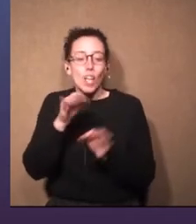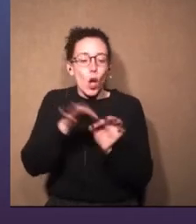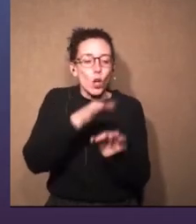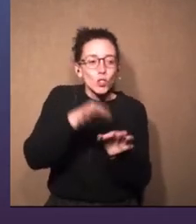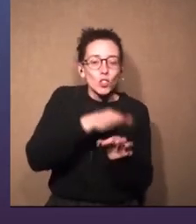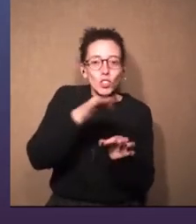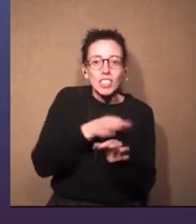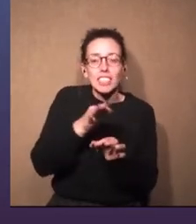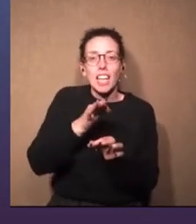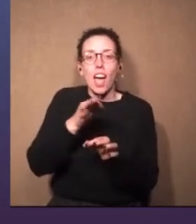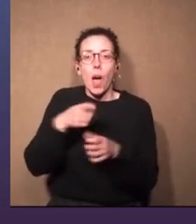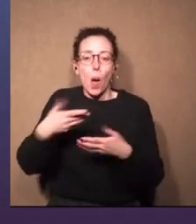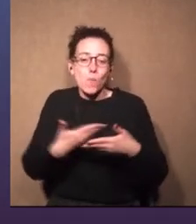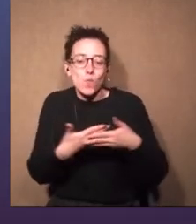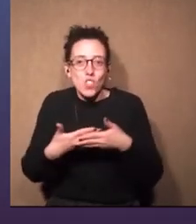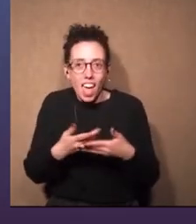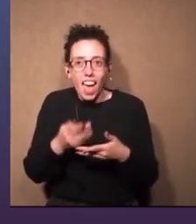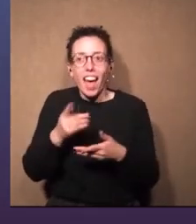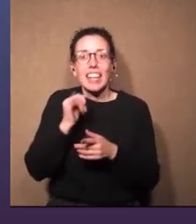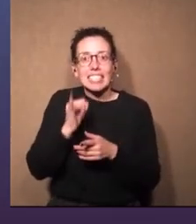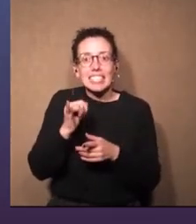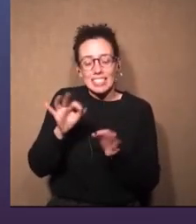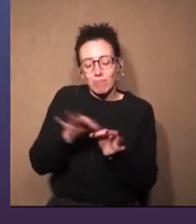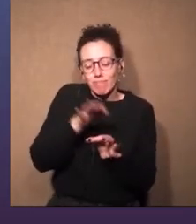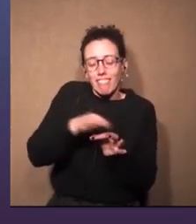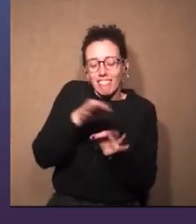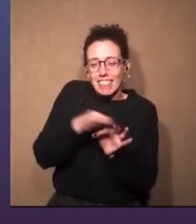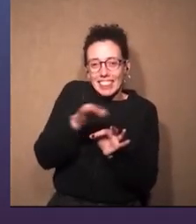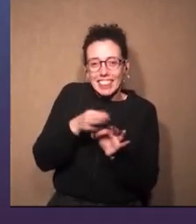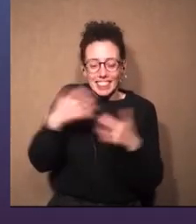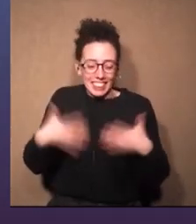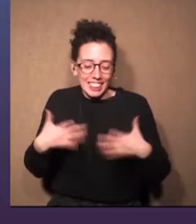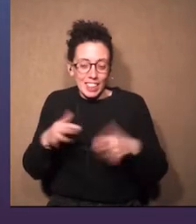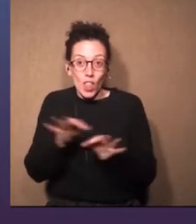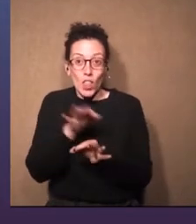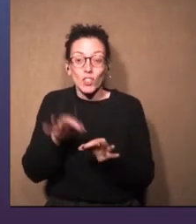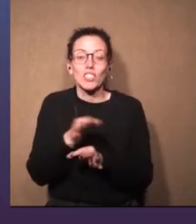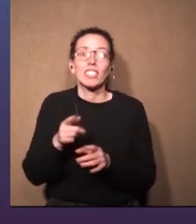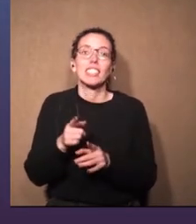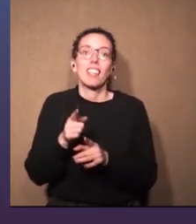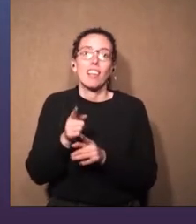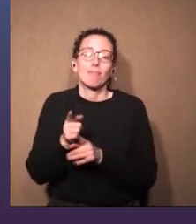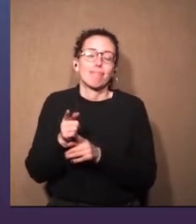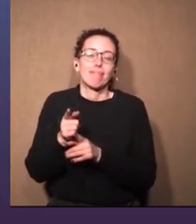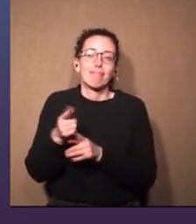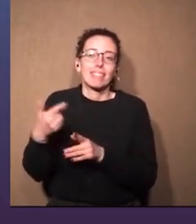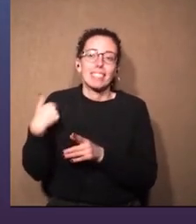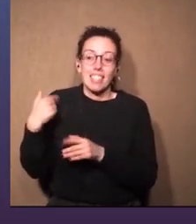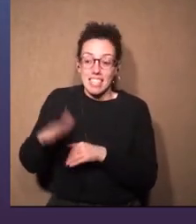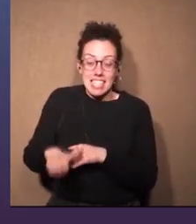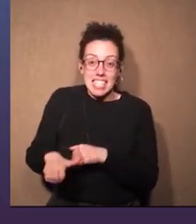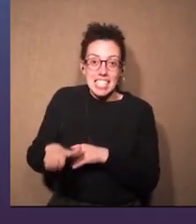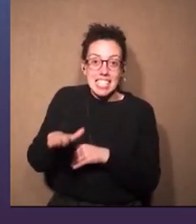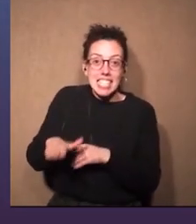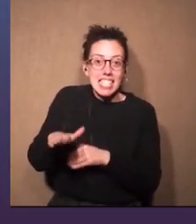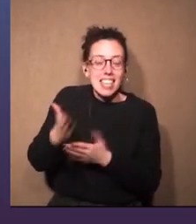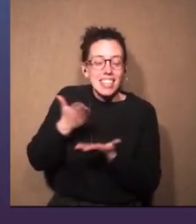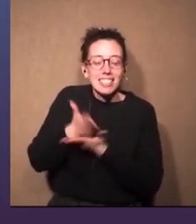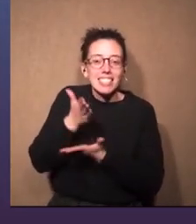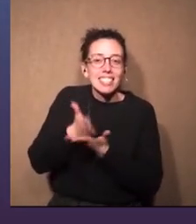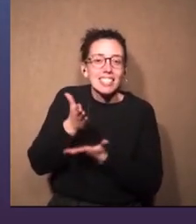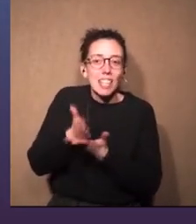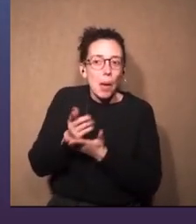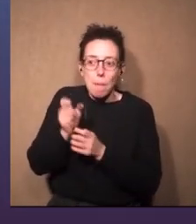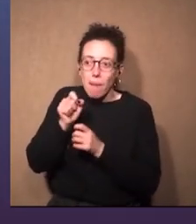hacía, le cosía los vestidos a las muñecas a Amparo. Y en realidad toda mi vida, toda mi infancia,